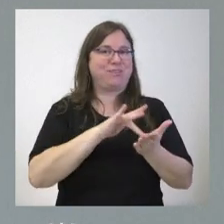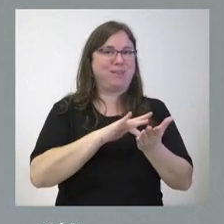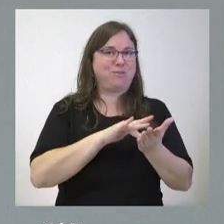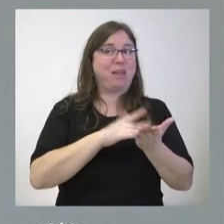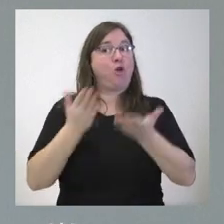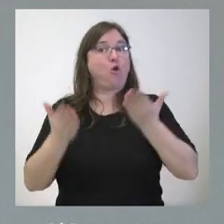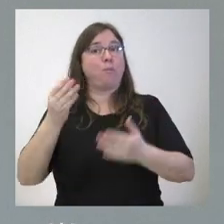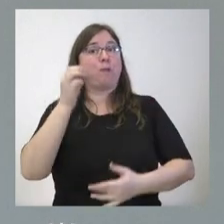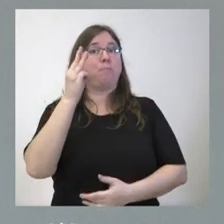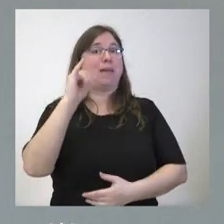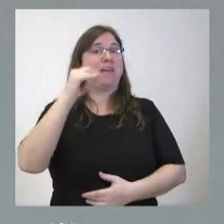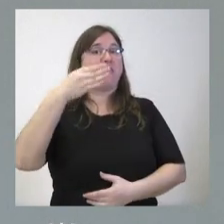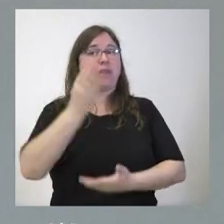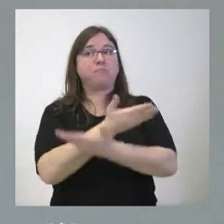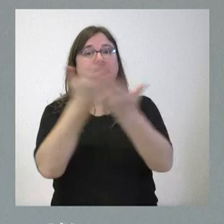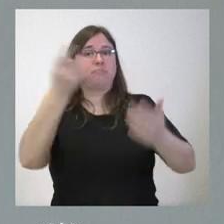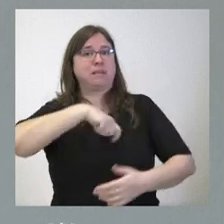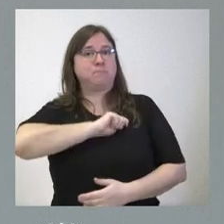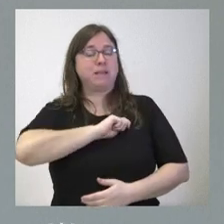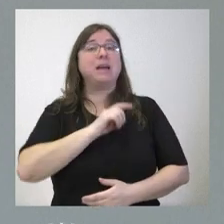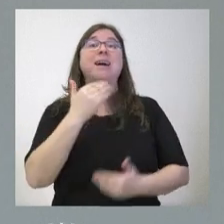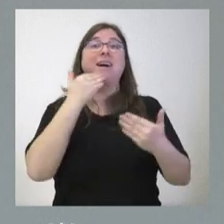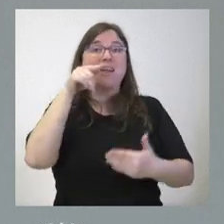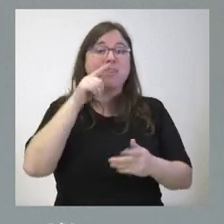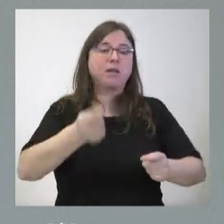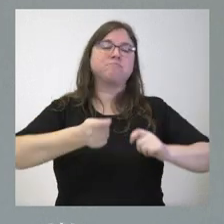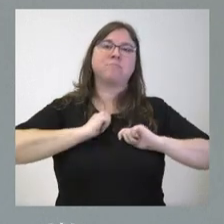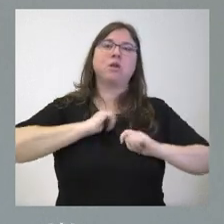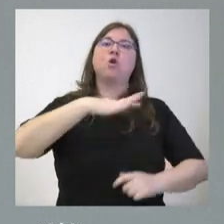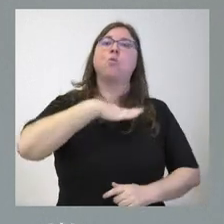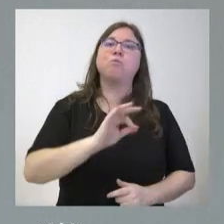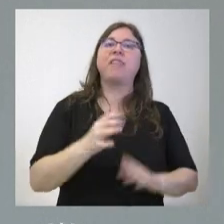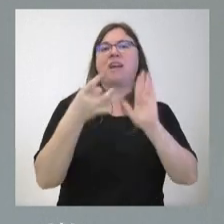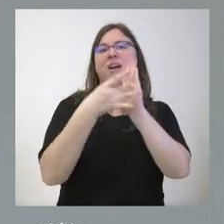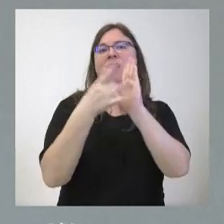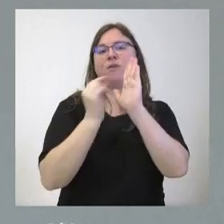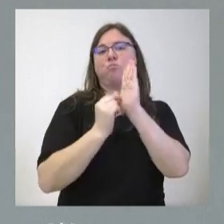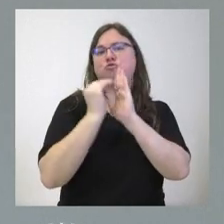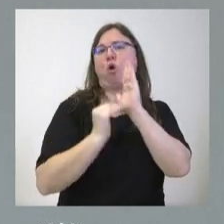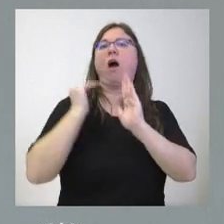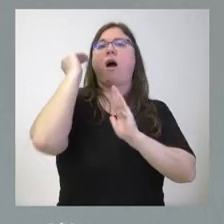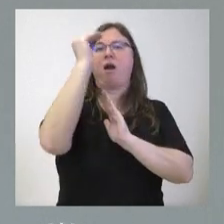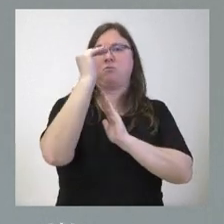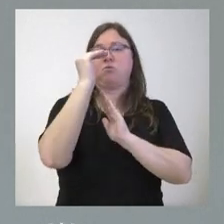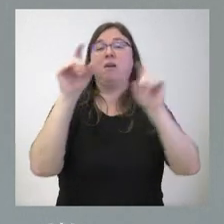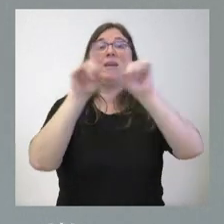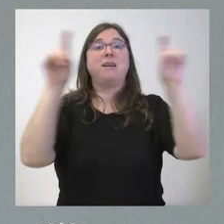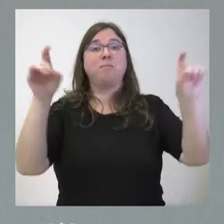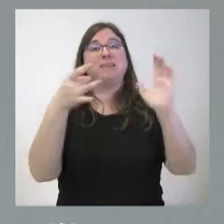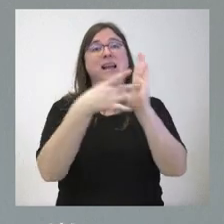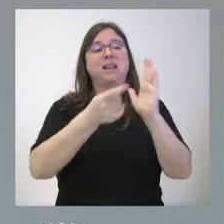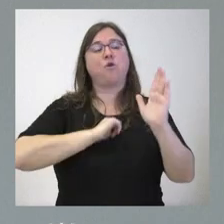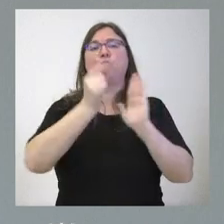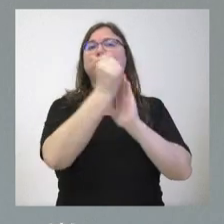la media nacional y es la que nos ha permitido obtener altos niveles de calificación financiera por parte de las empresas de calificación